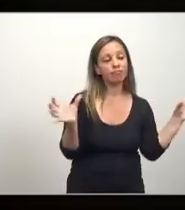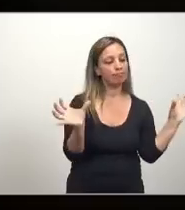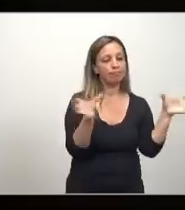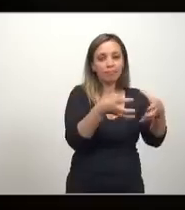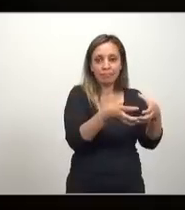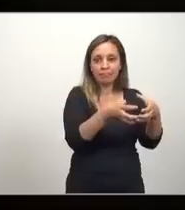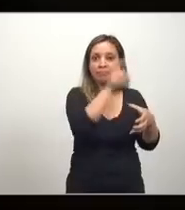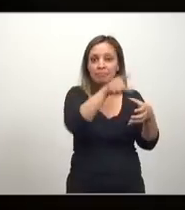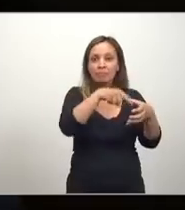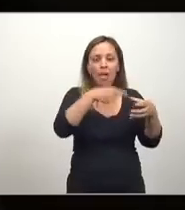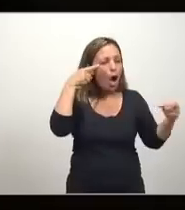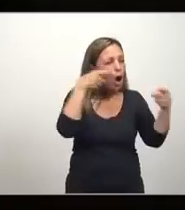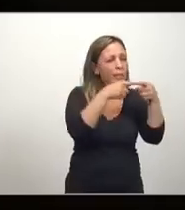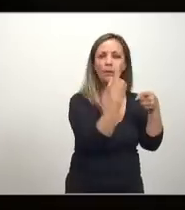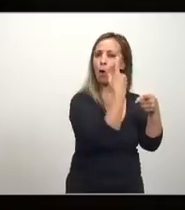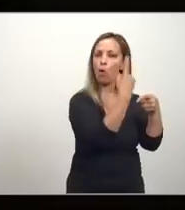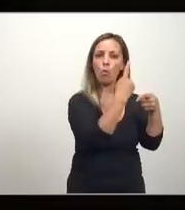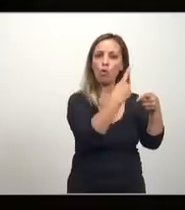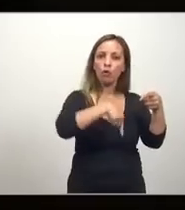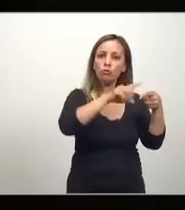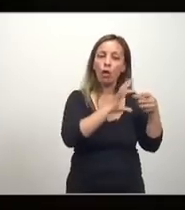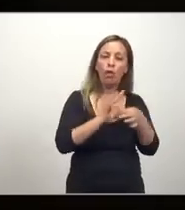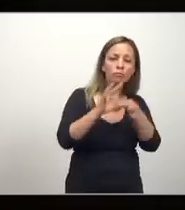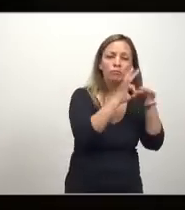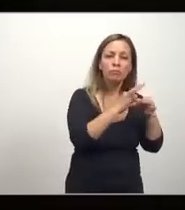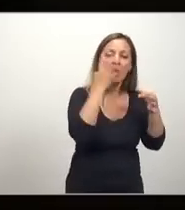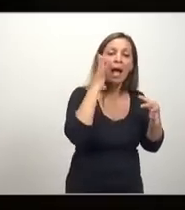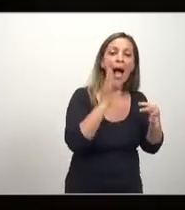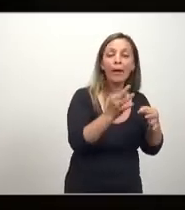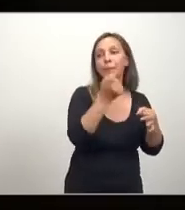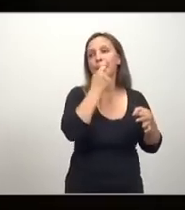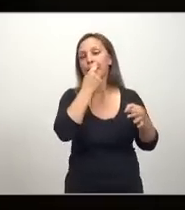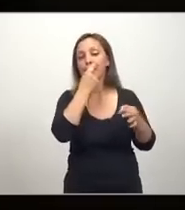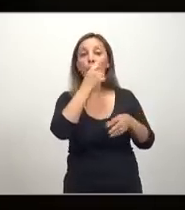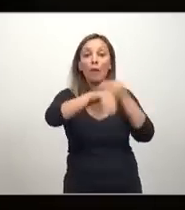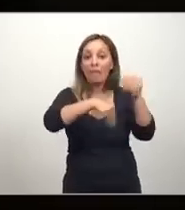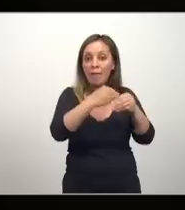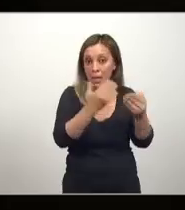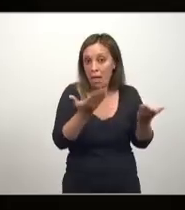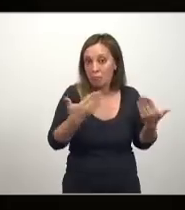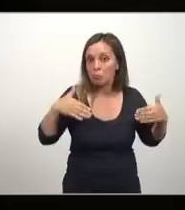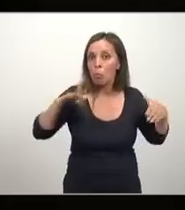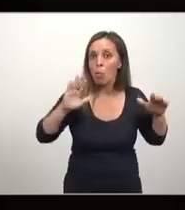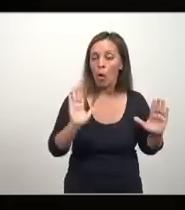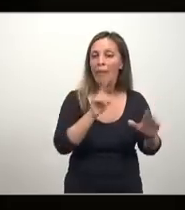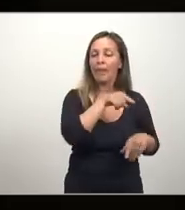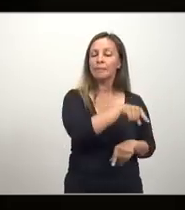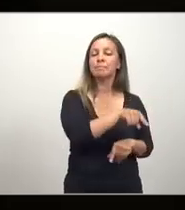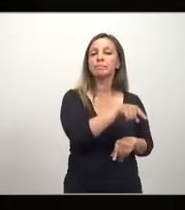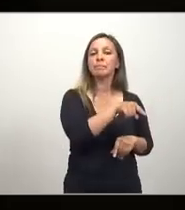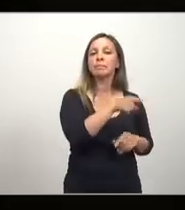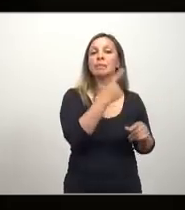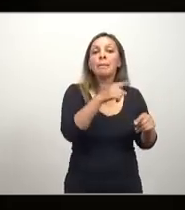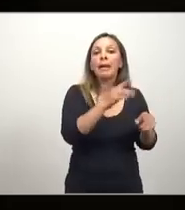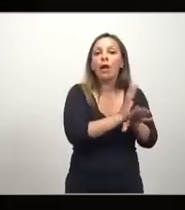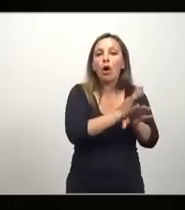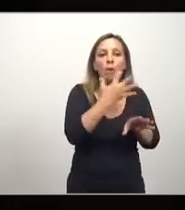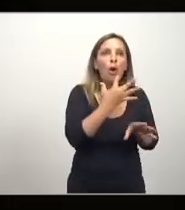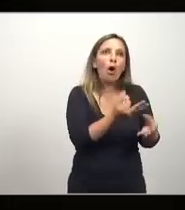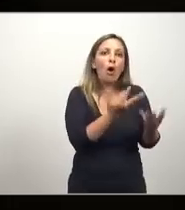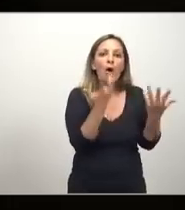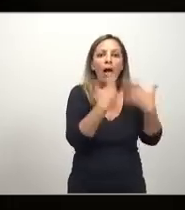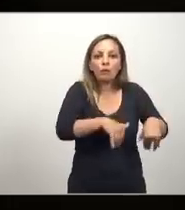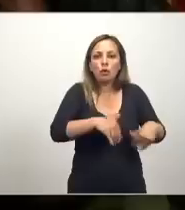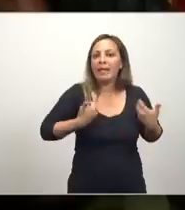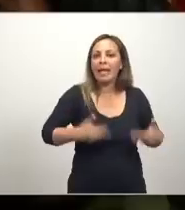colectivo, con fines específicos, y que los une a algo no fortuito. La familia puede ser un conjunto, un colectivo, pero es fortuito pertenecer a una